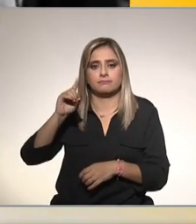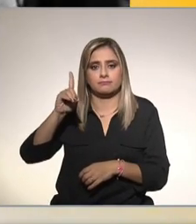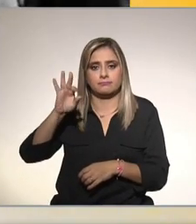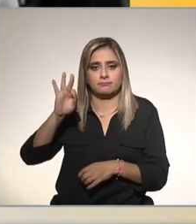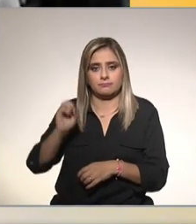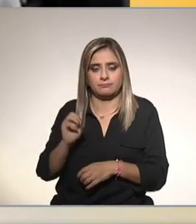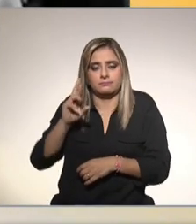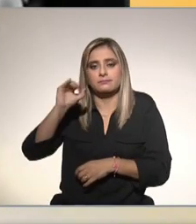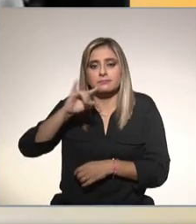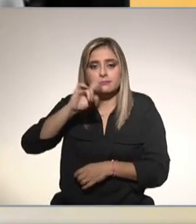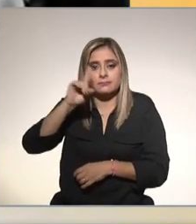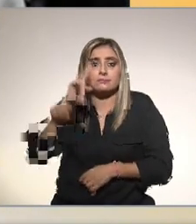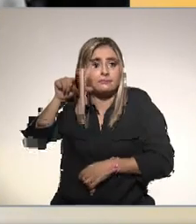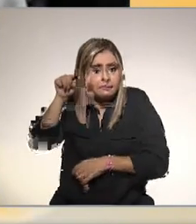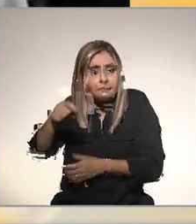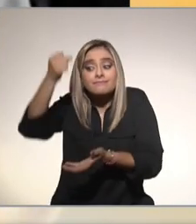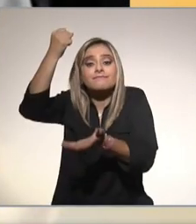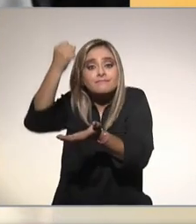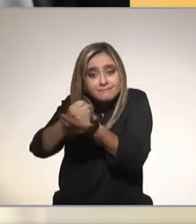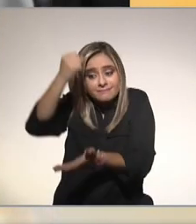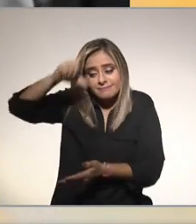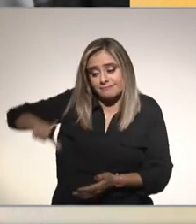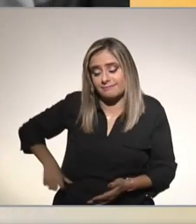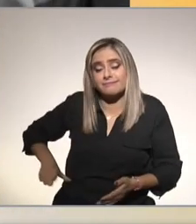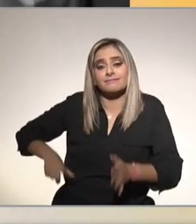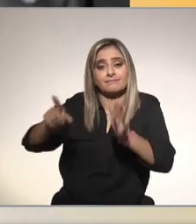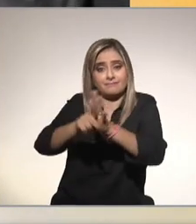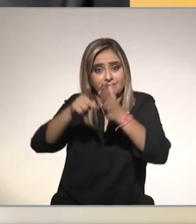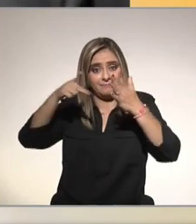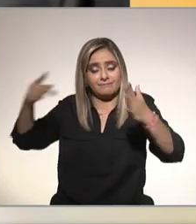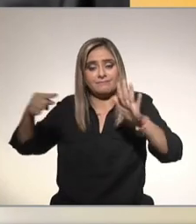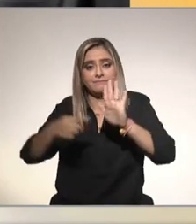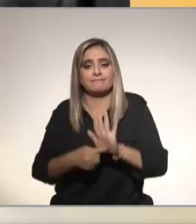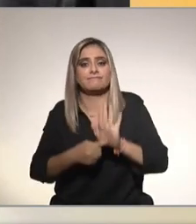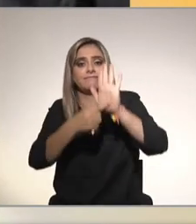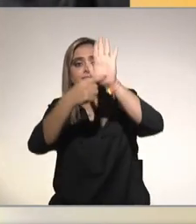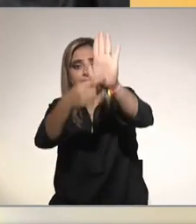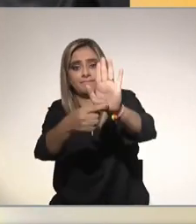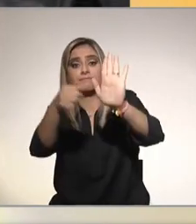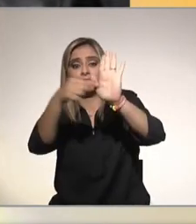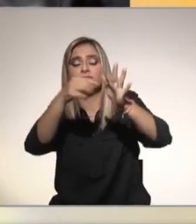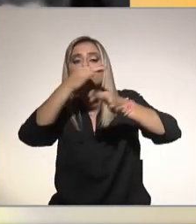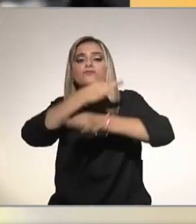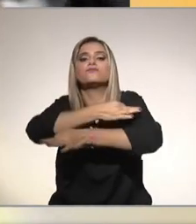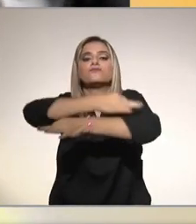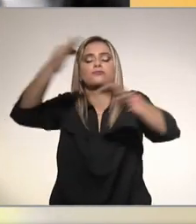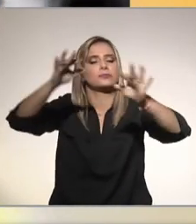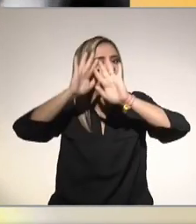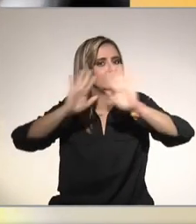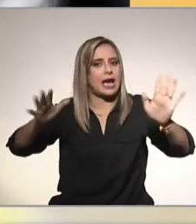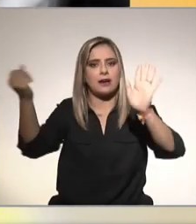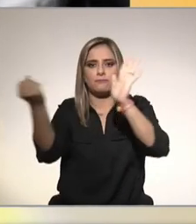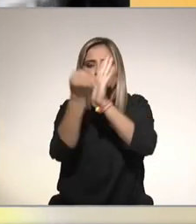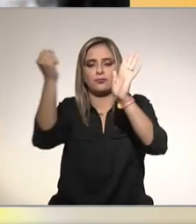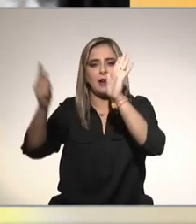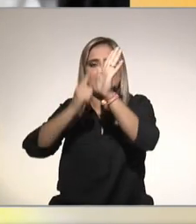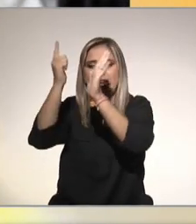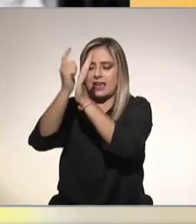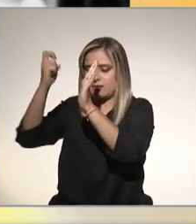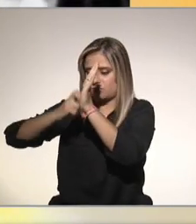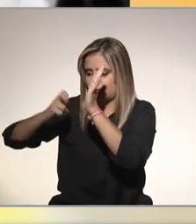Cortines publicó en el diario oficial de la federación un decreto donde anunciaba la promulgación de las reformas